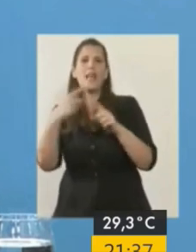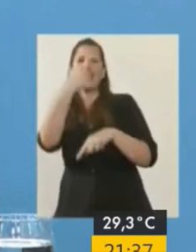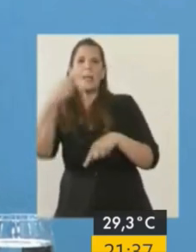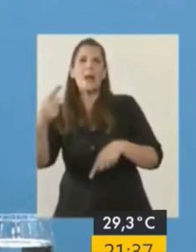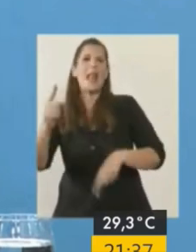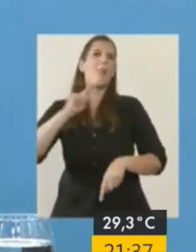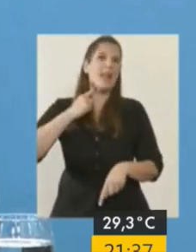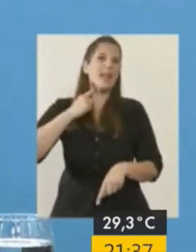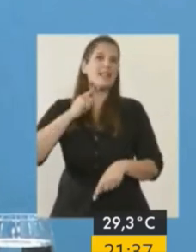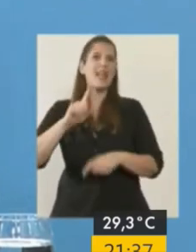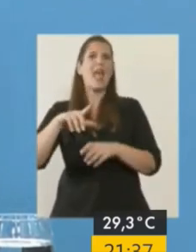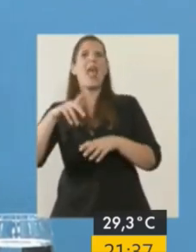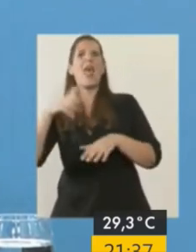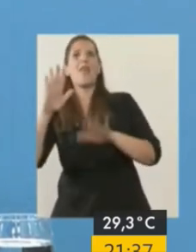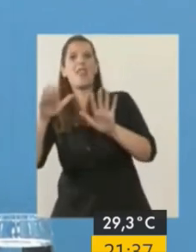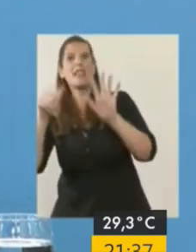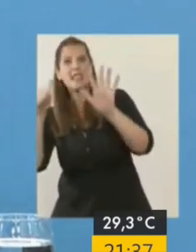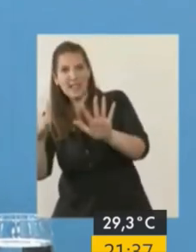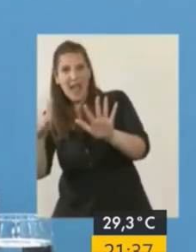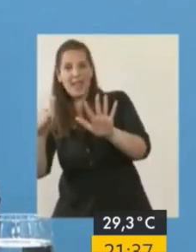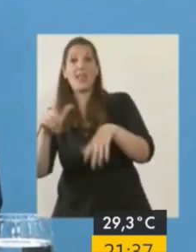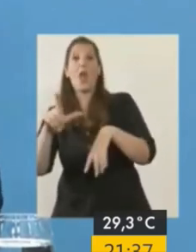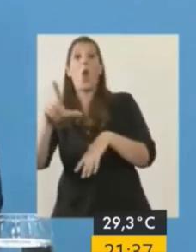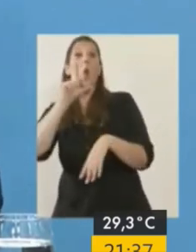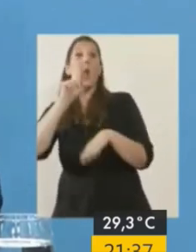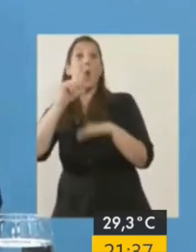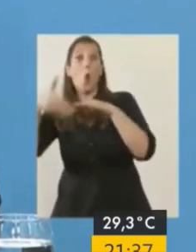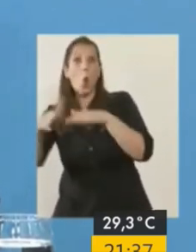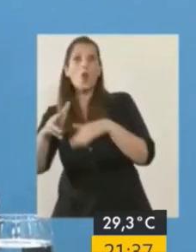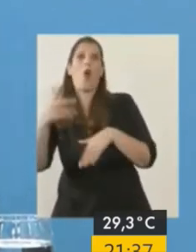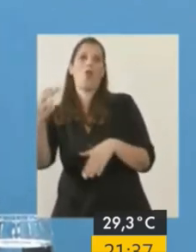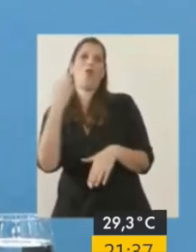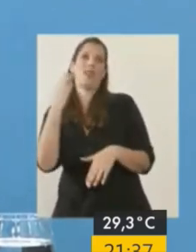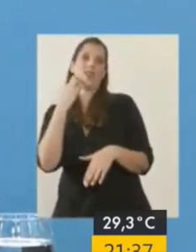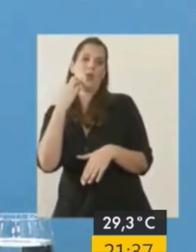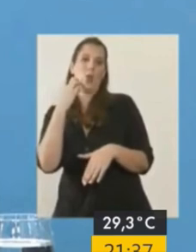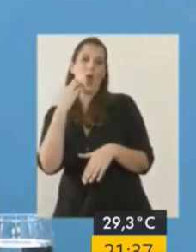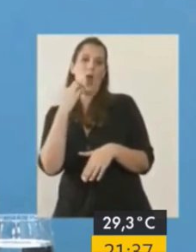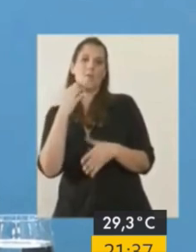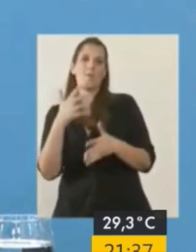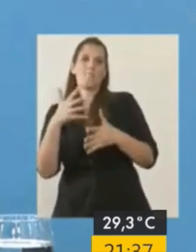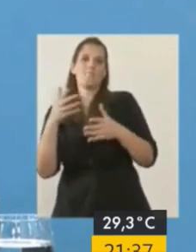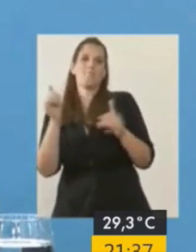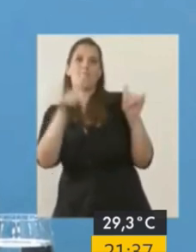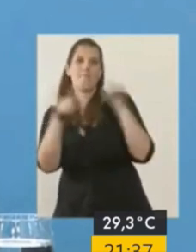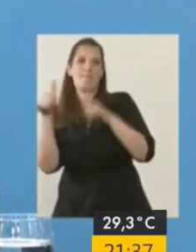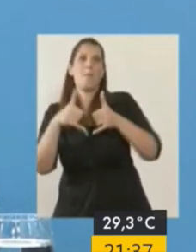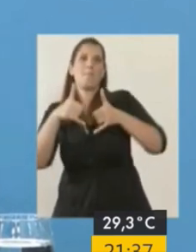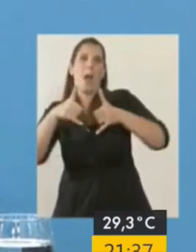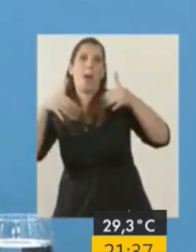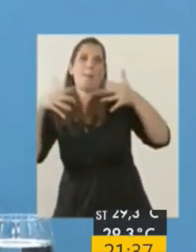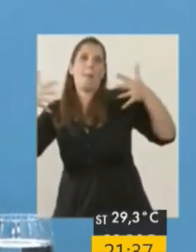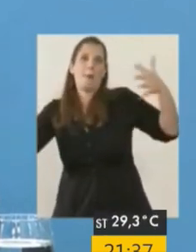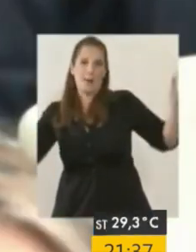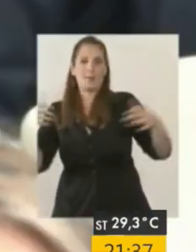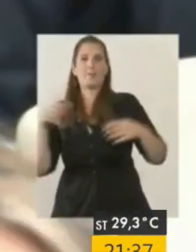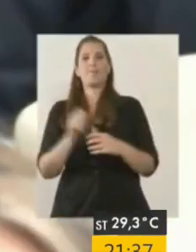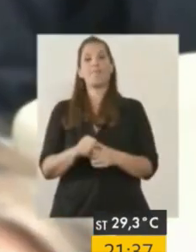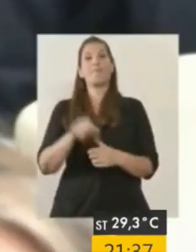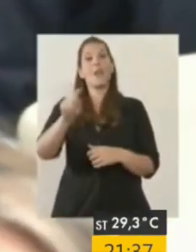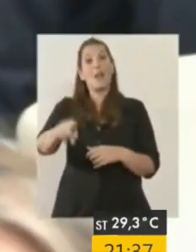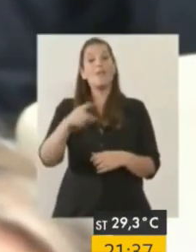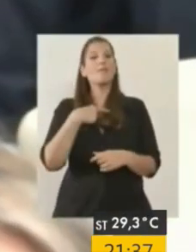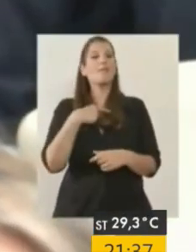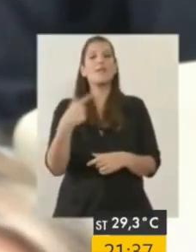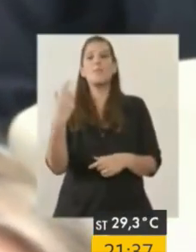julio se ofrecen 19. Acá la idea fundamental, en varios casos que voy a mencionar ahora, es tratar